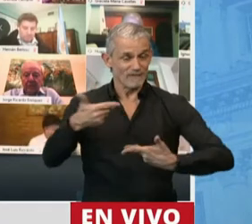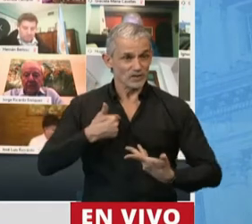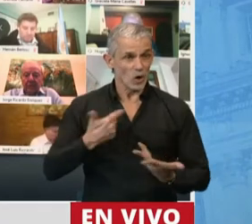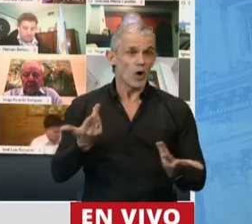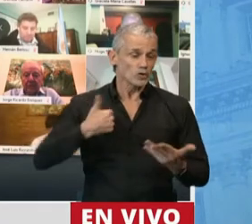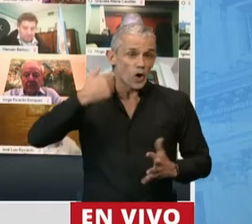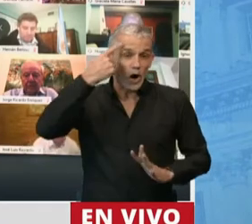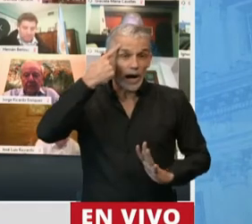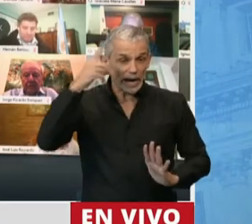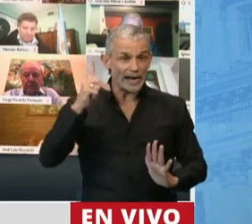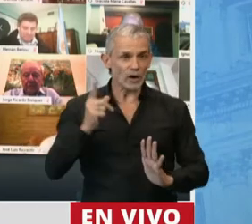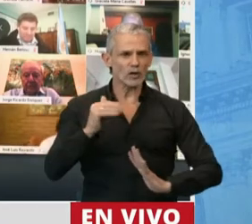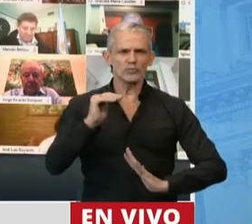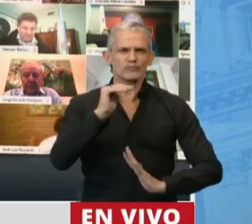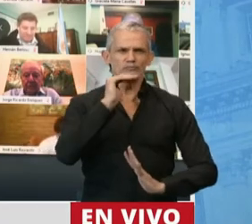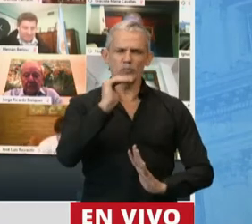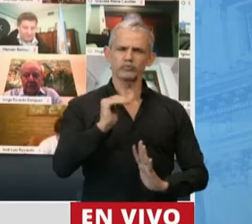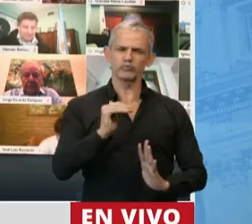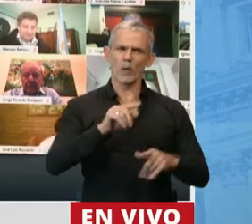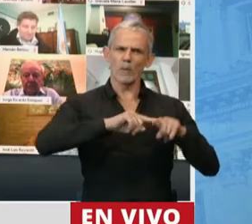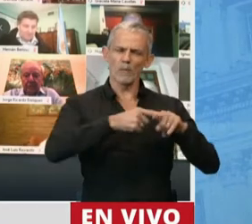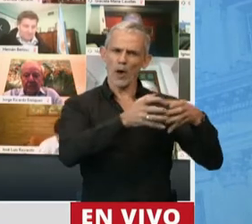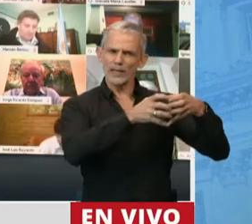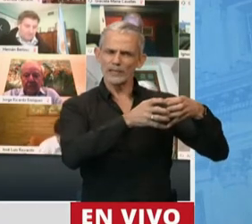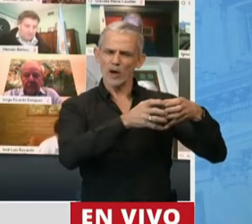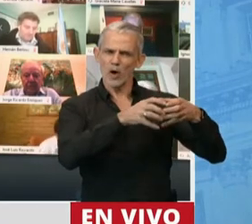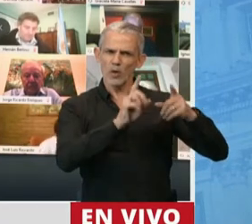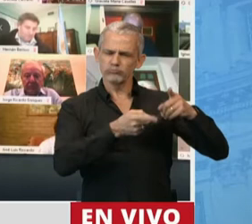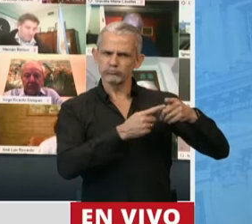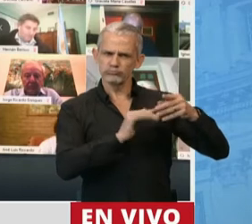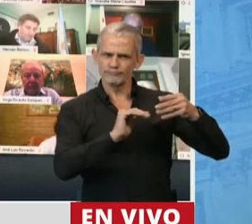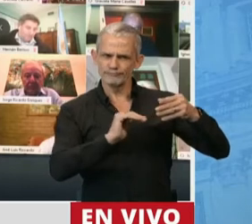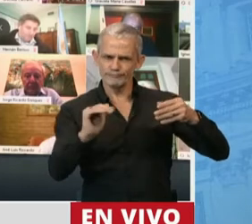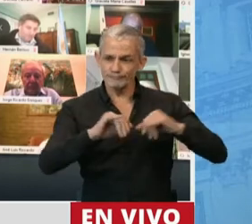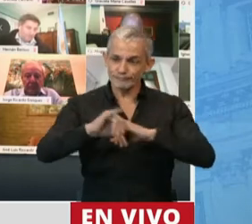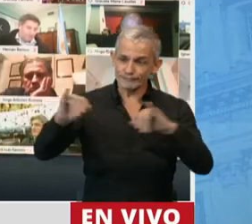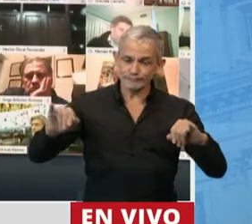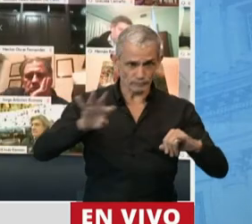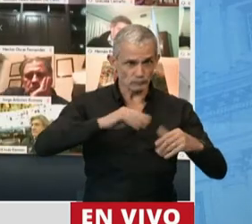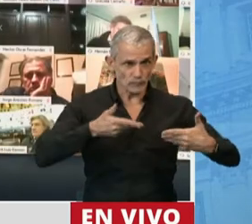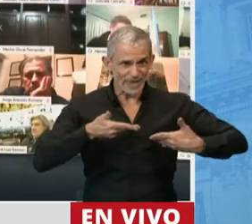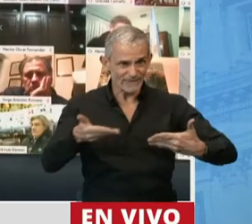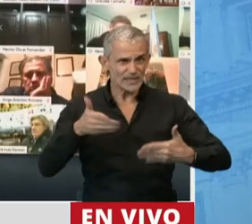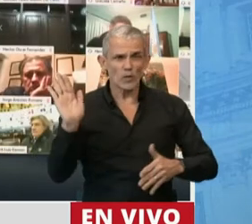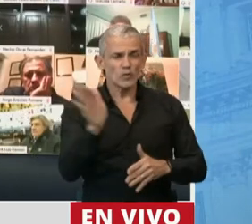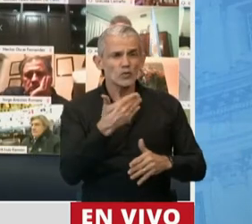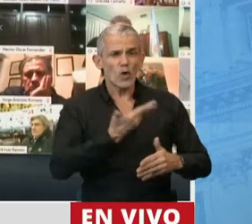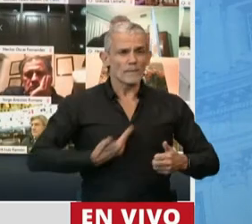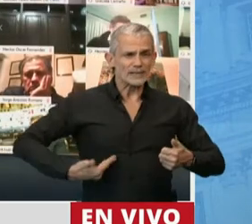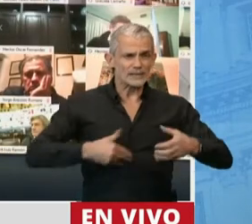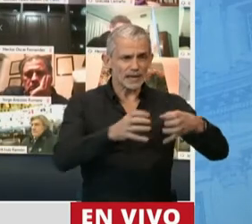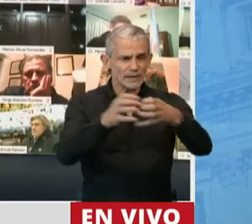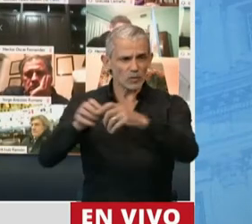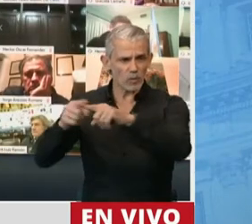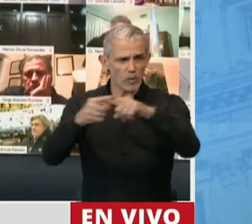mensaje de la dirigencia política a donde fuimos invitados todos los Presidentes del Bloque